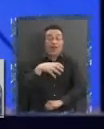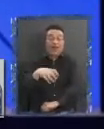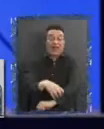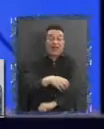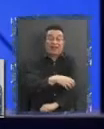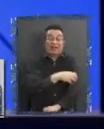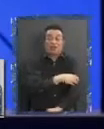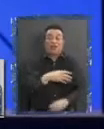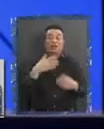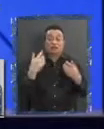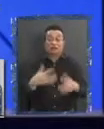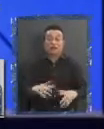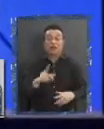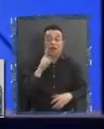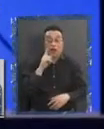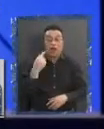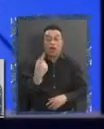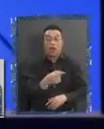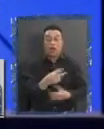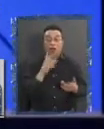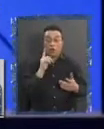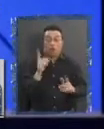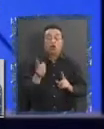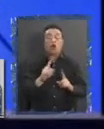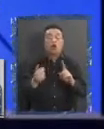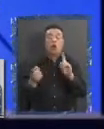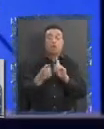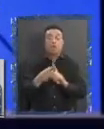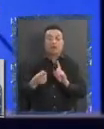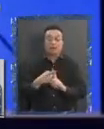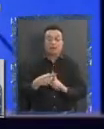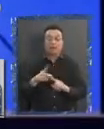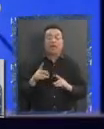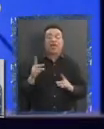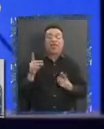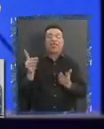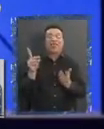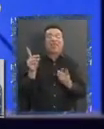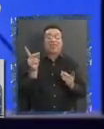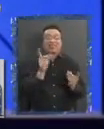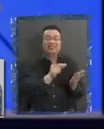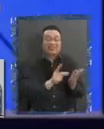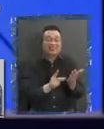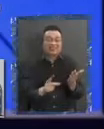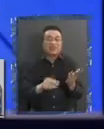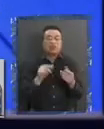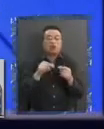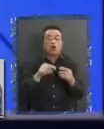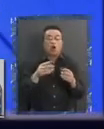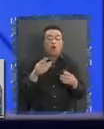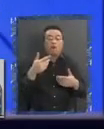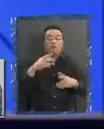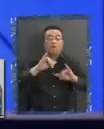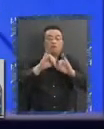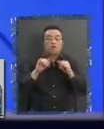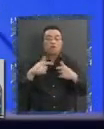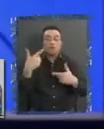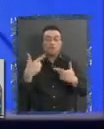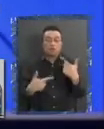prácticamente que no han participado del diseño del modelo político simplemente porque hemos tenido una